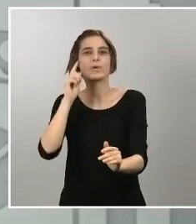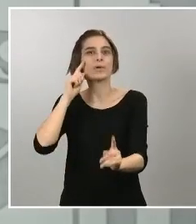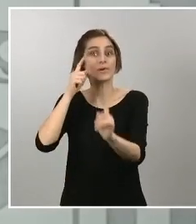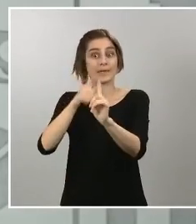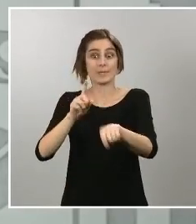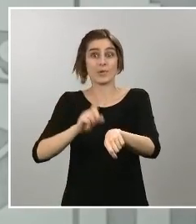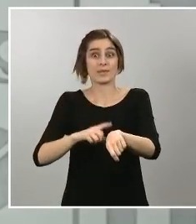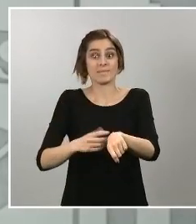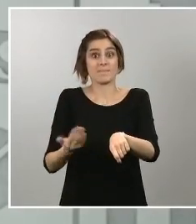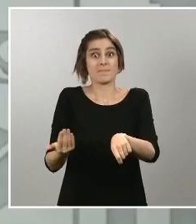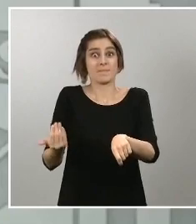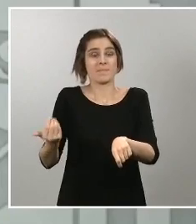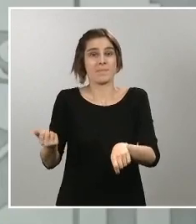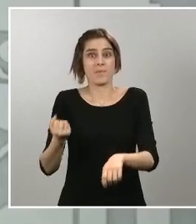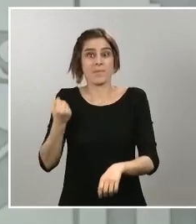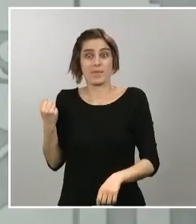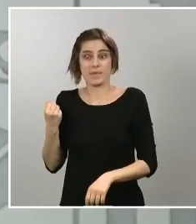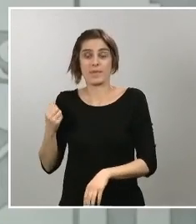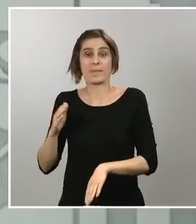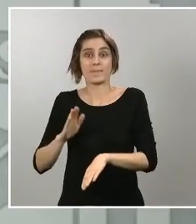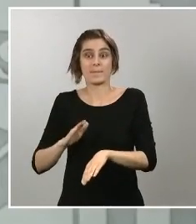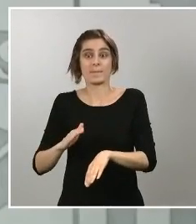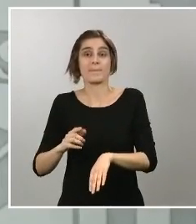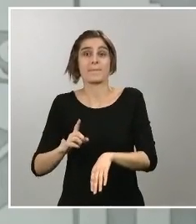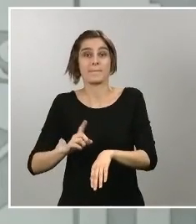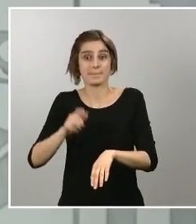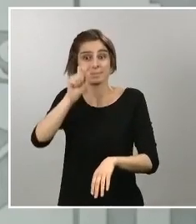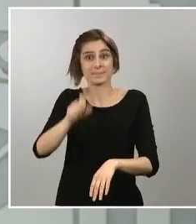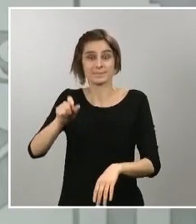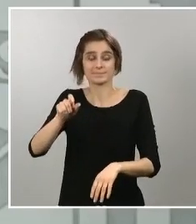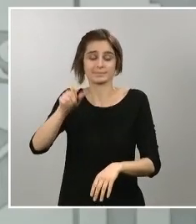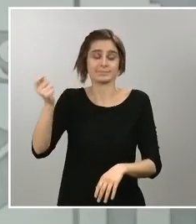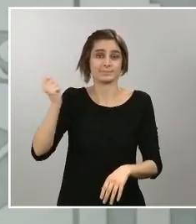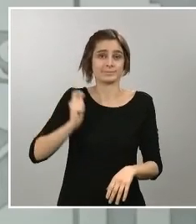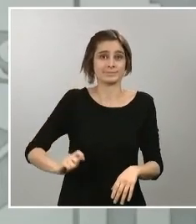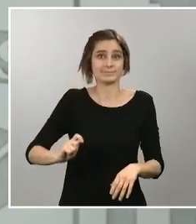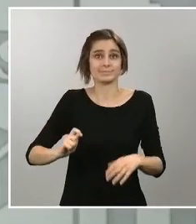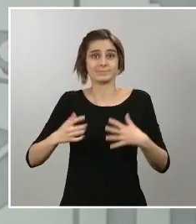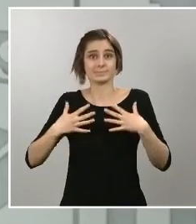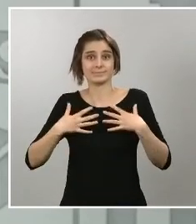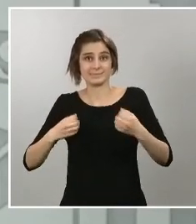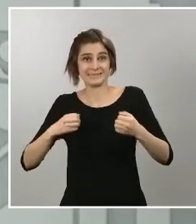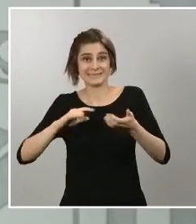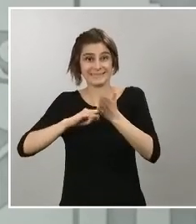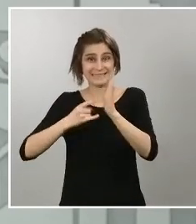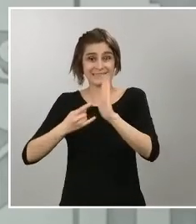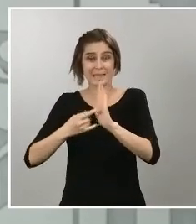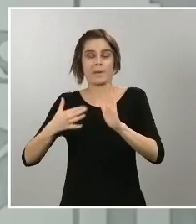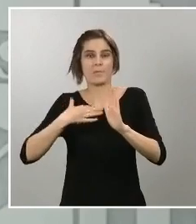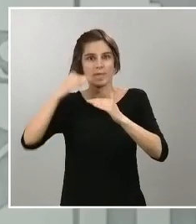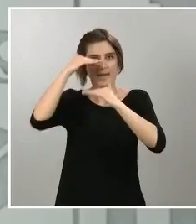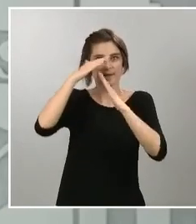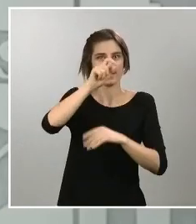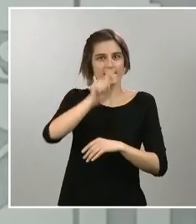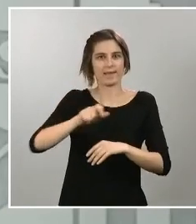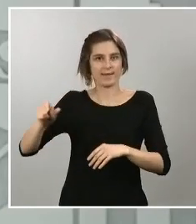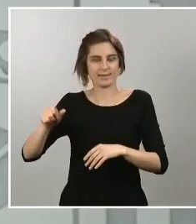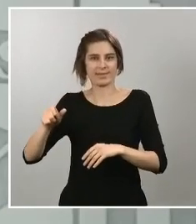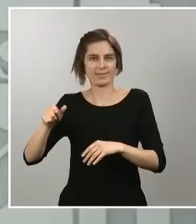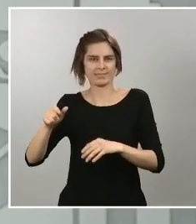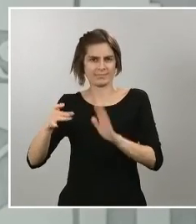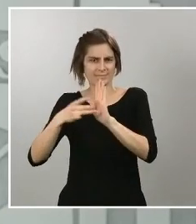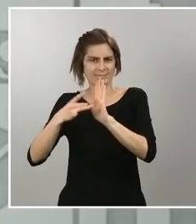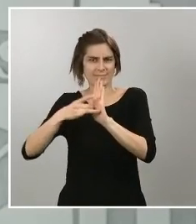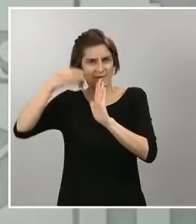siga atendiendo a todas las personas con criterios de calidad y, de esta manera, seamos capaces, entre todos, de